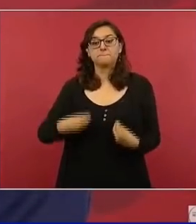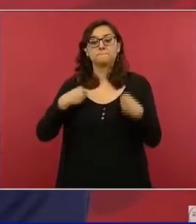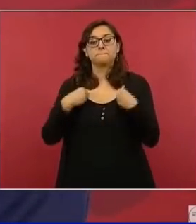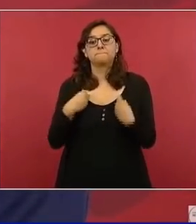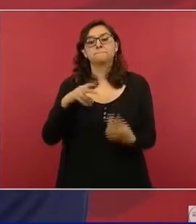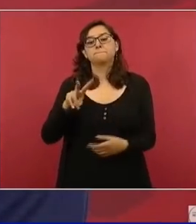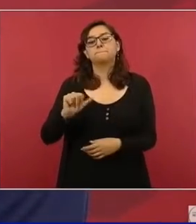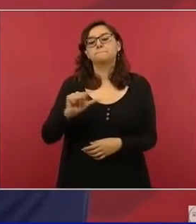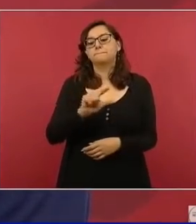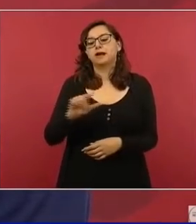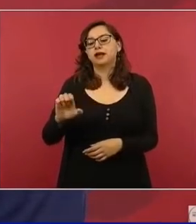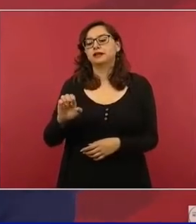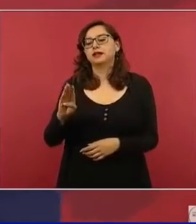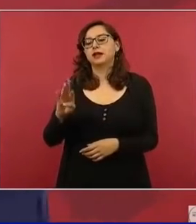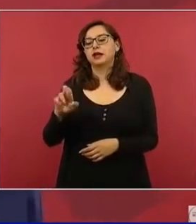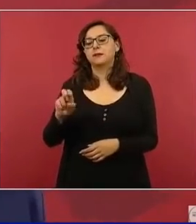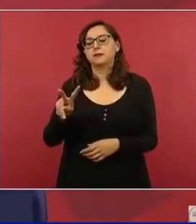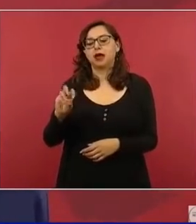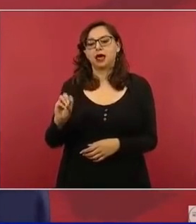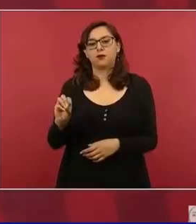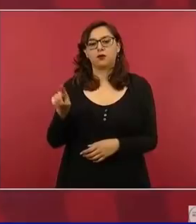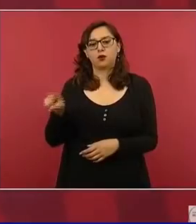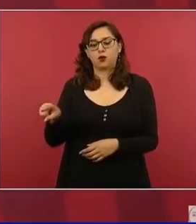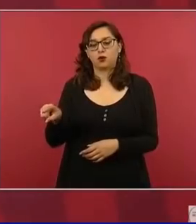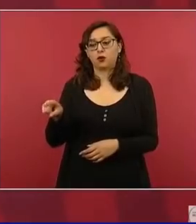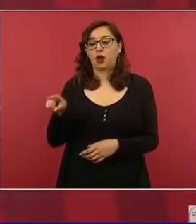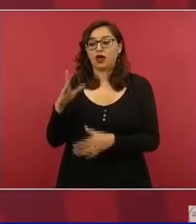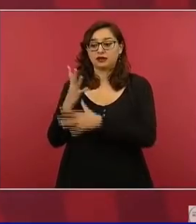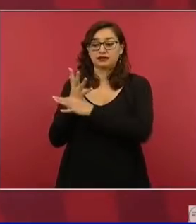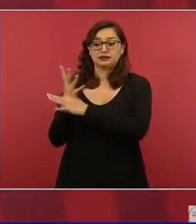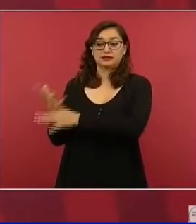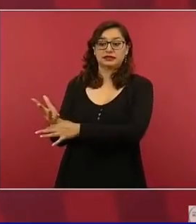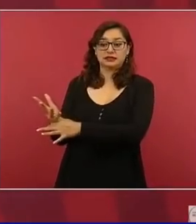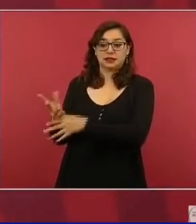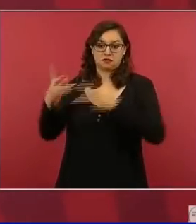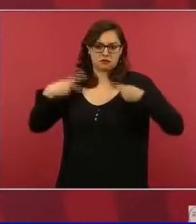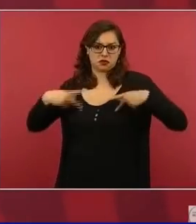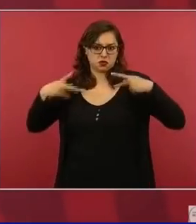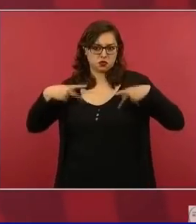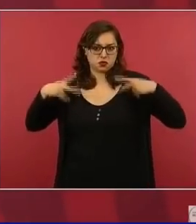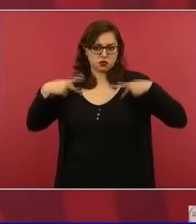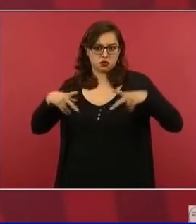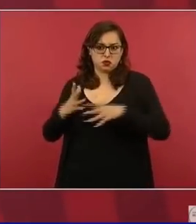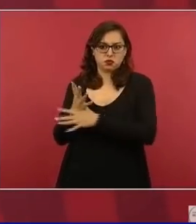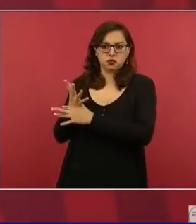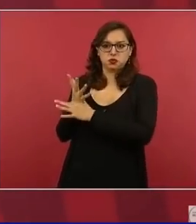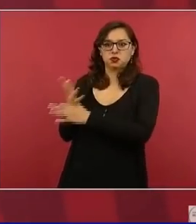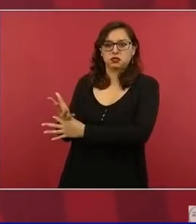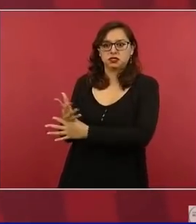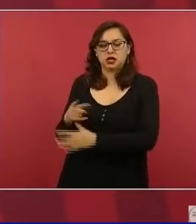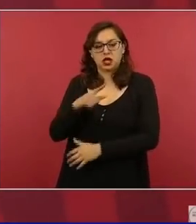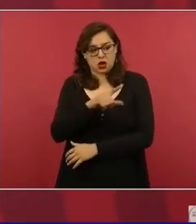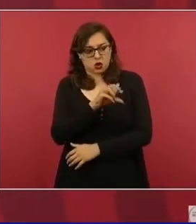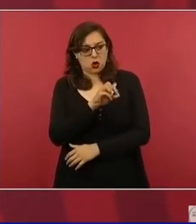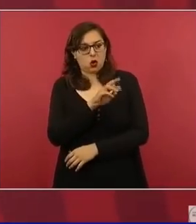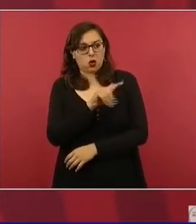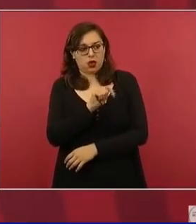que tiene una mansión en Valle de Bravo